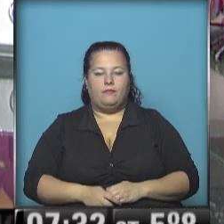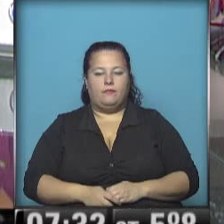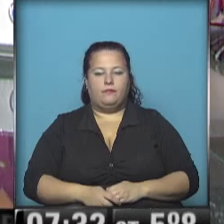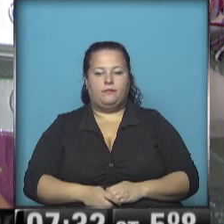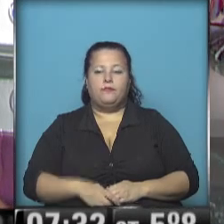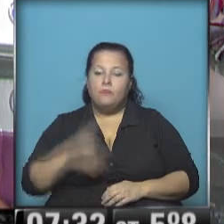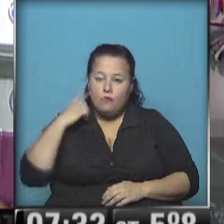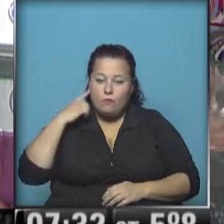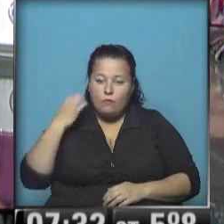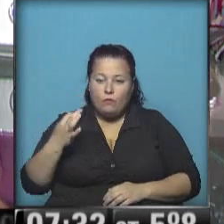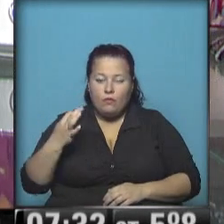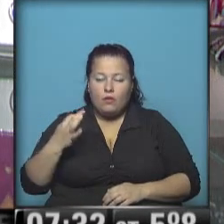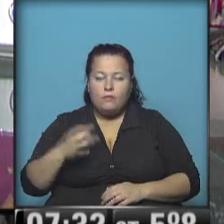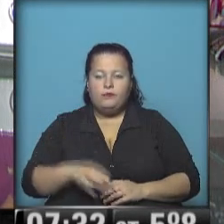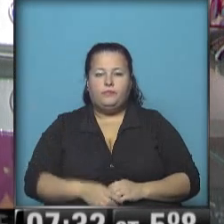Mauricio, ¿nos escuchás?